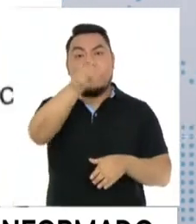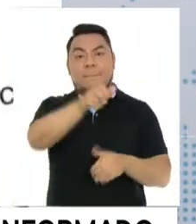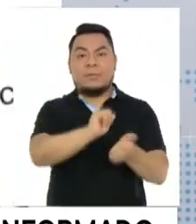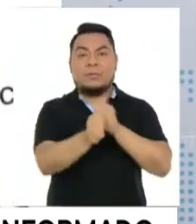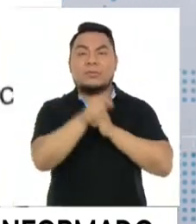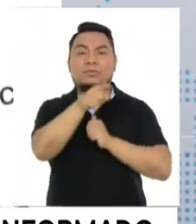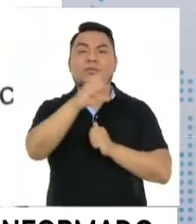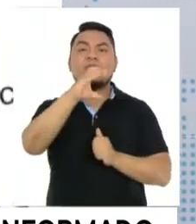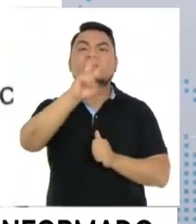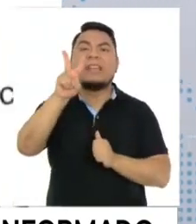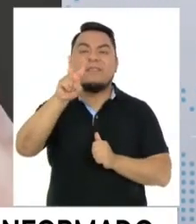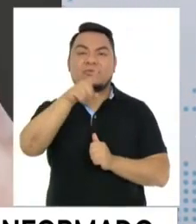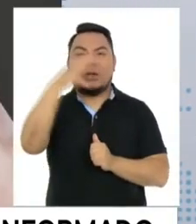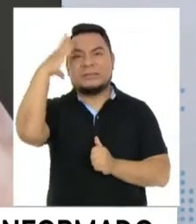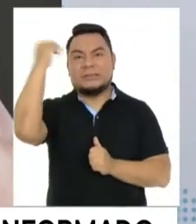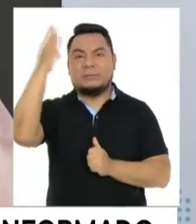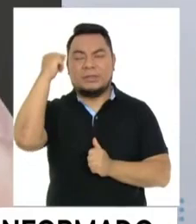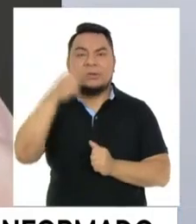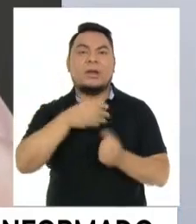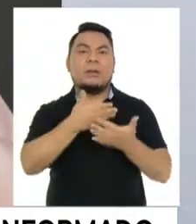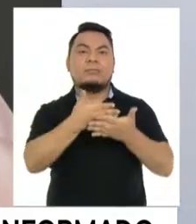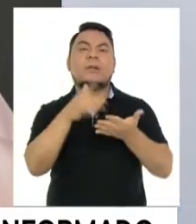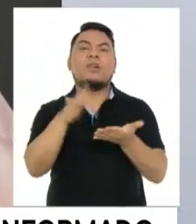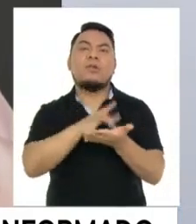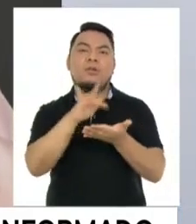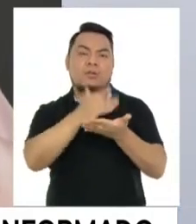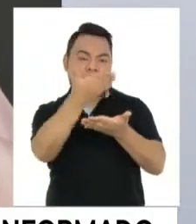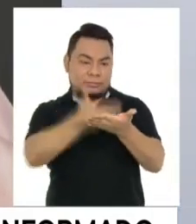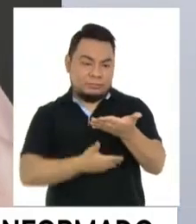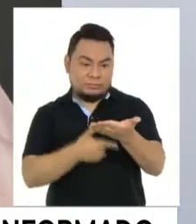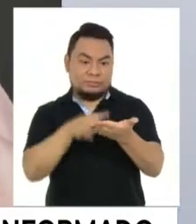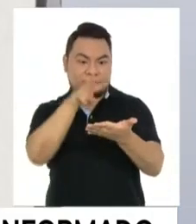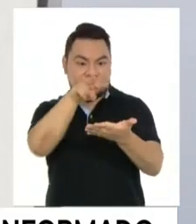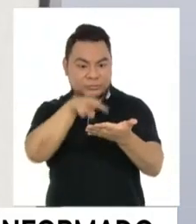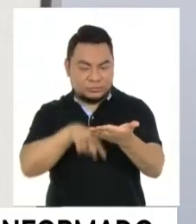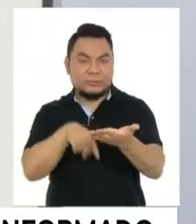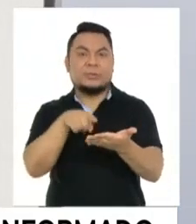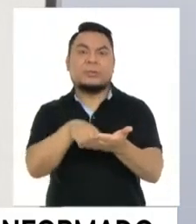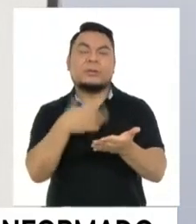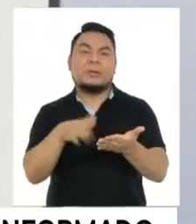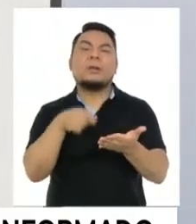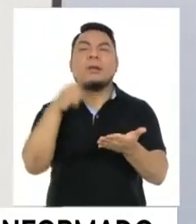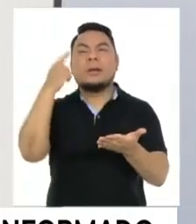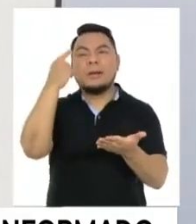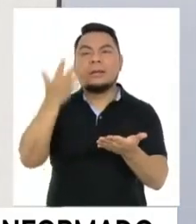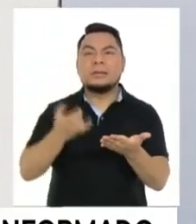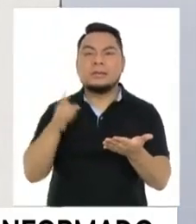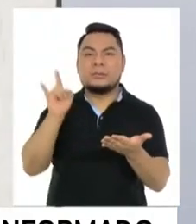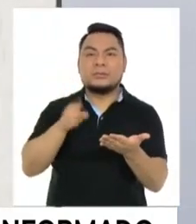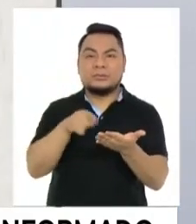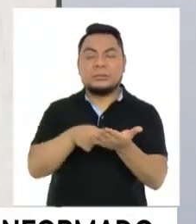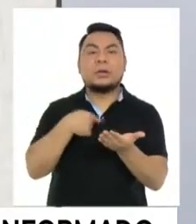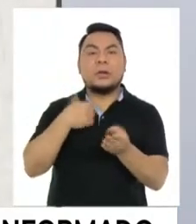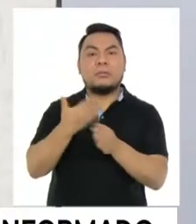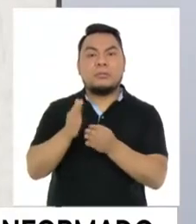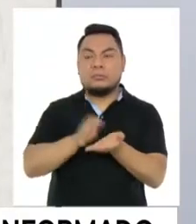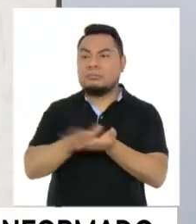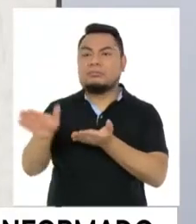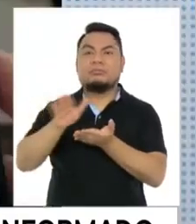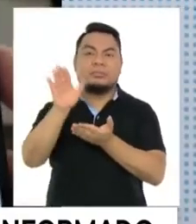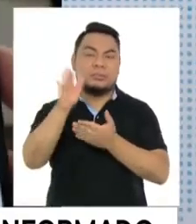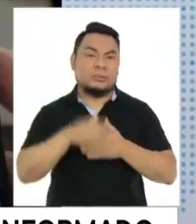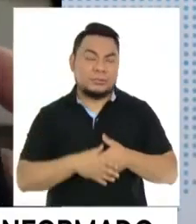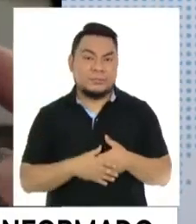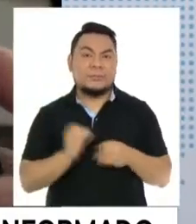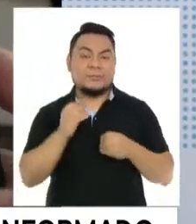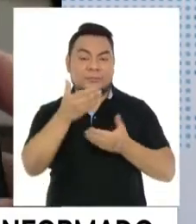de candidato o candidata, de repente estamos ya más o menos, estamos definiendo y queremos hacer uso del doble voto providencial y uno